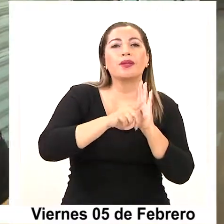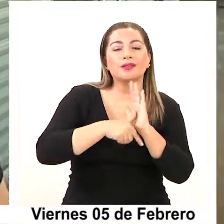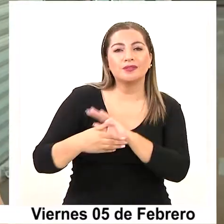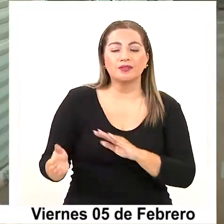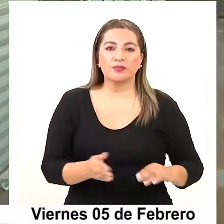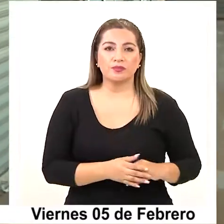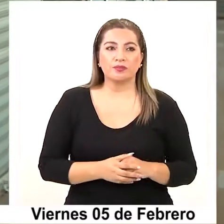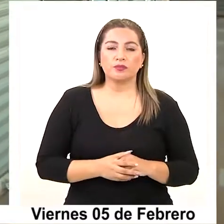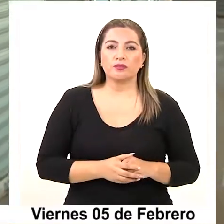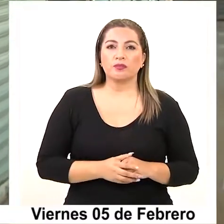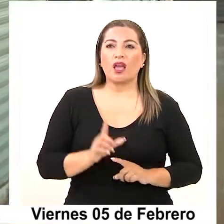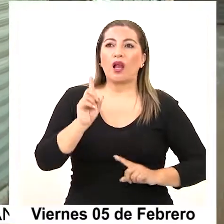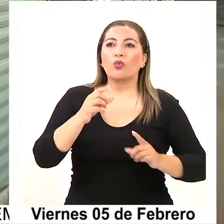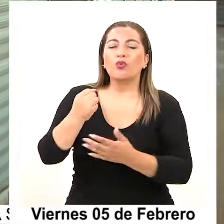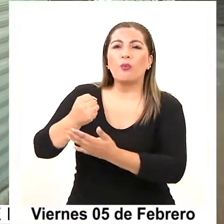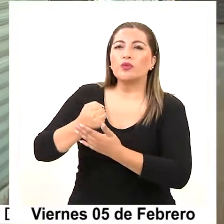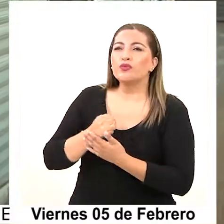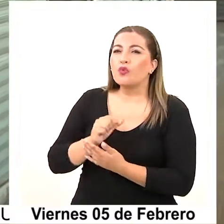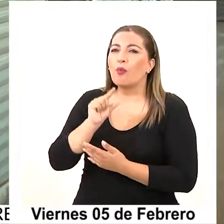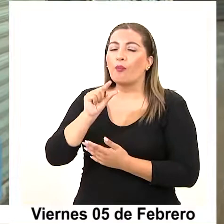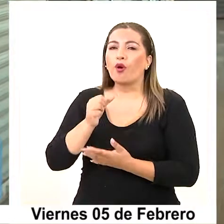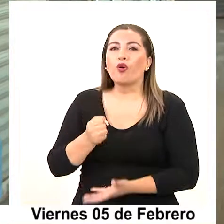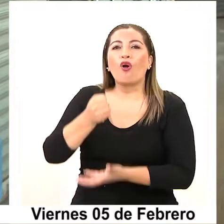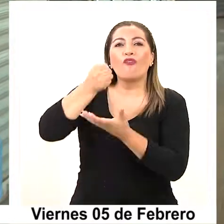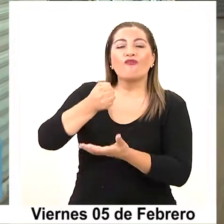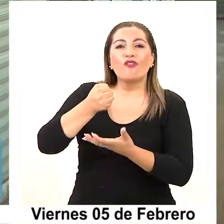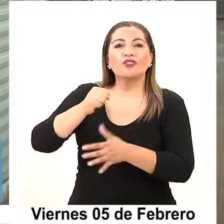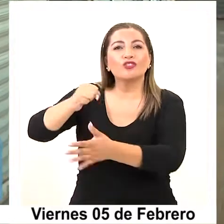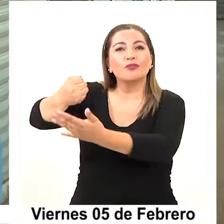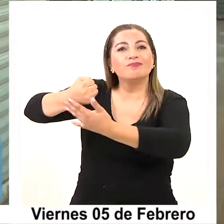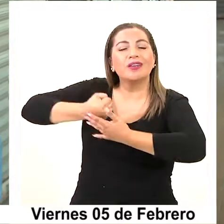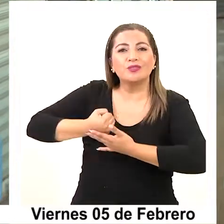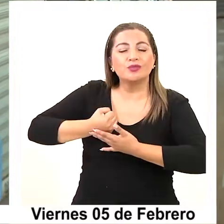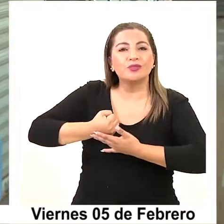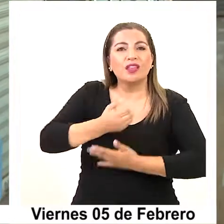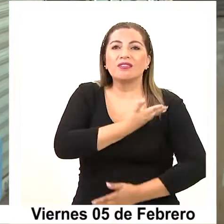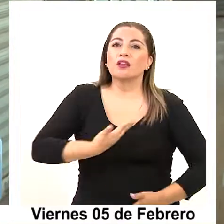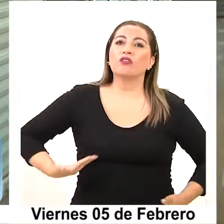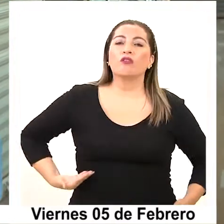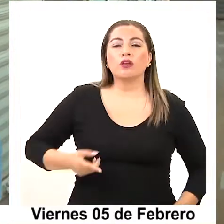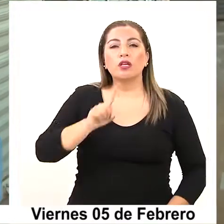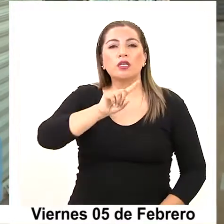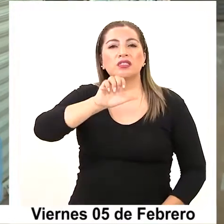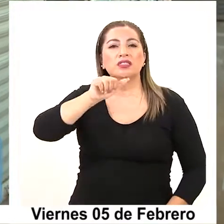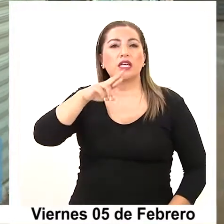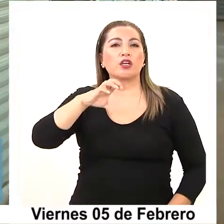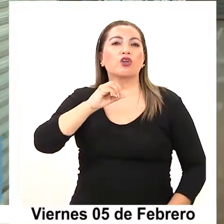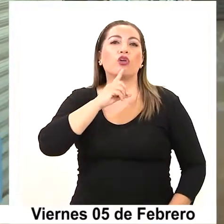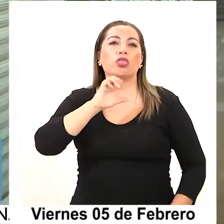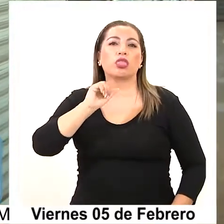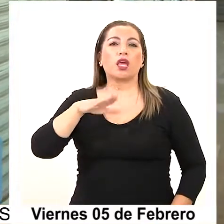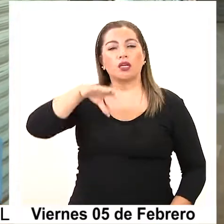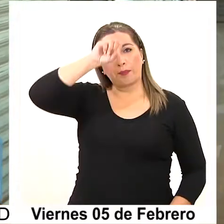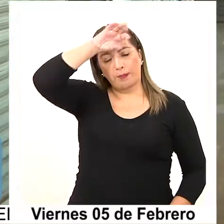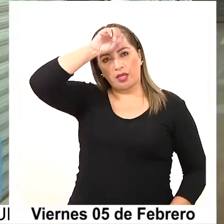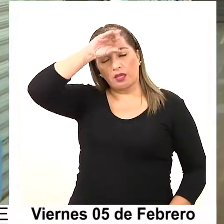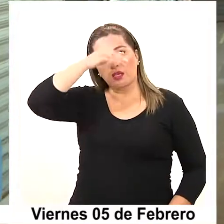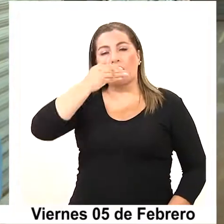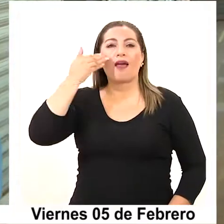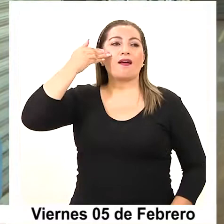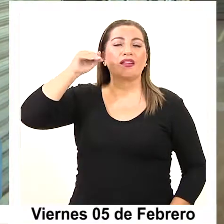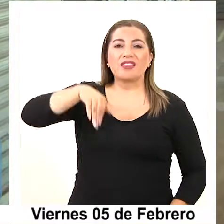Lo que les ha ayudado un poco son todos estos fondos concursables que han salido, de Cercotec, de Quebrada Blanca, de